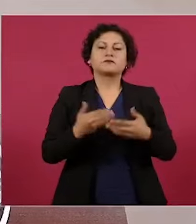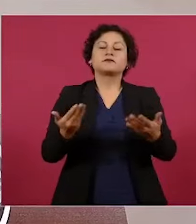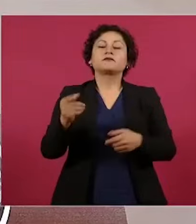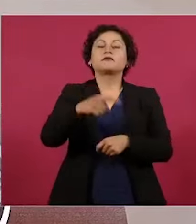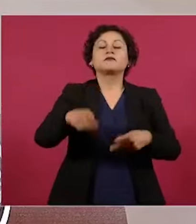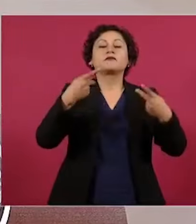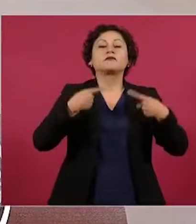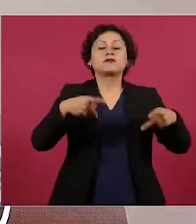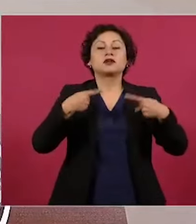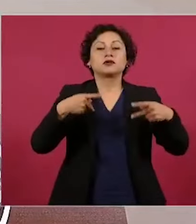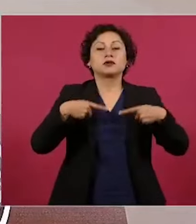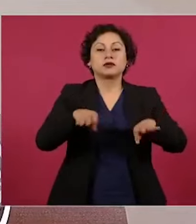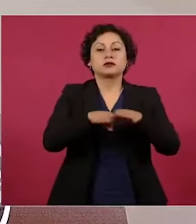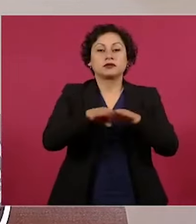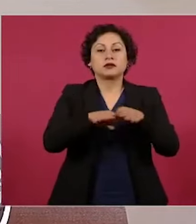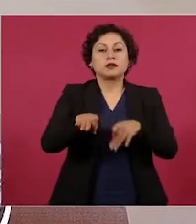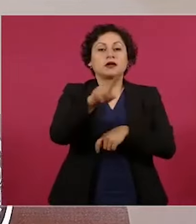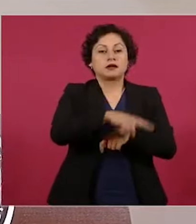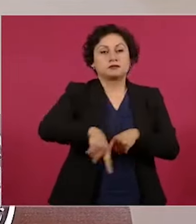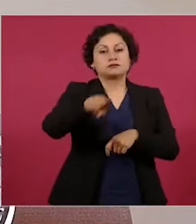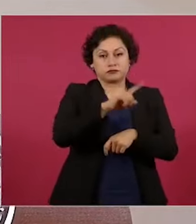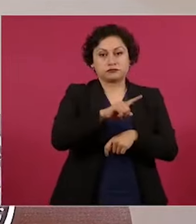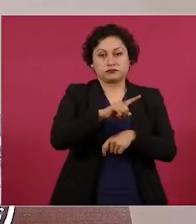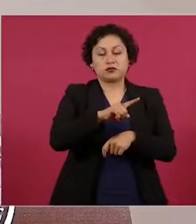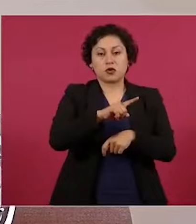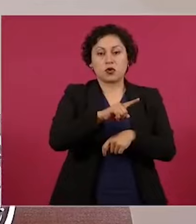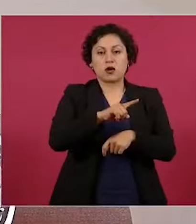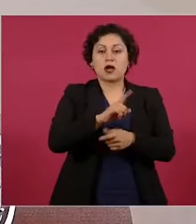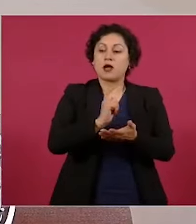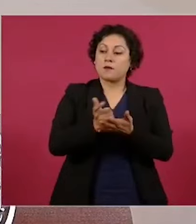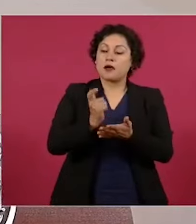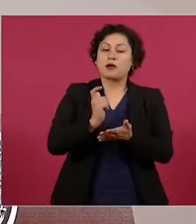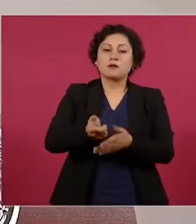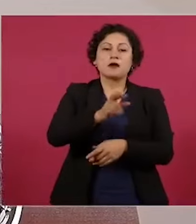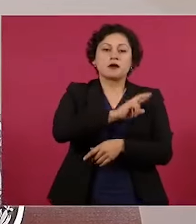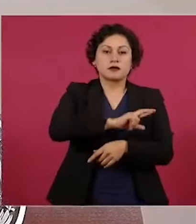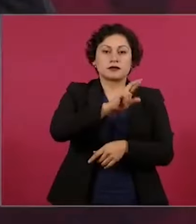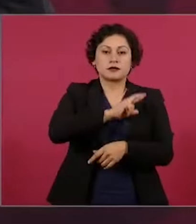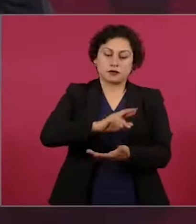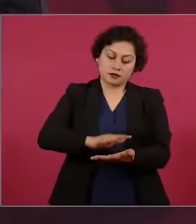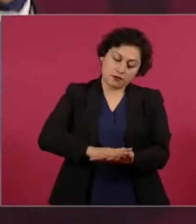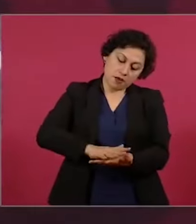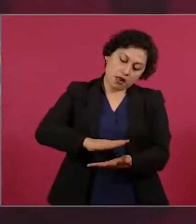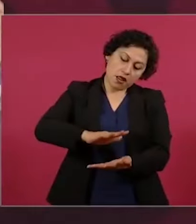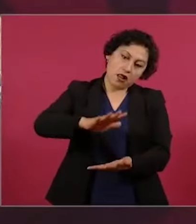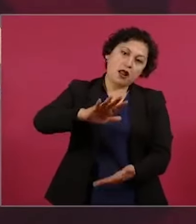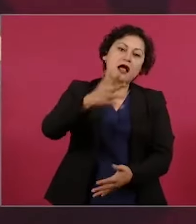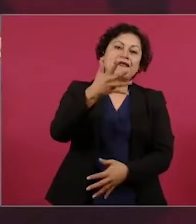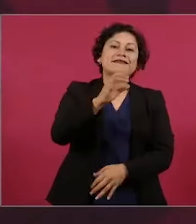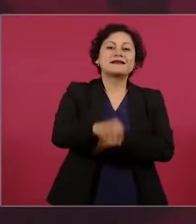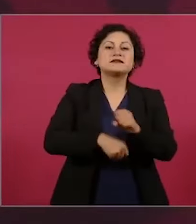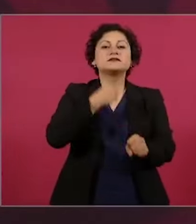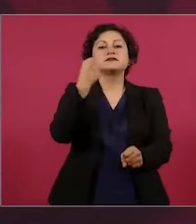garantía mientras paga la renta. Y mientras eso sucede, durante estos 10 años se iría incrementando su ahorro, porque el